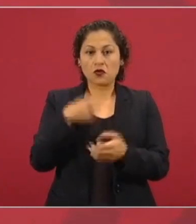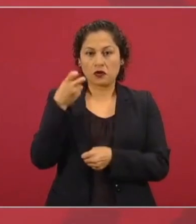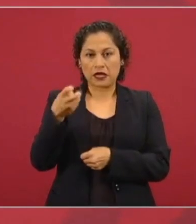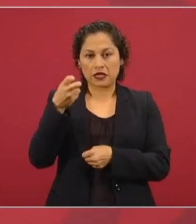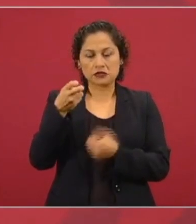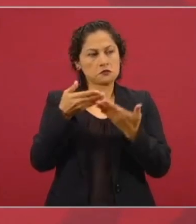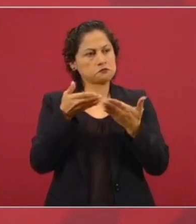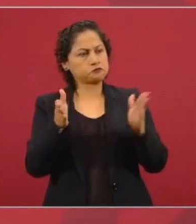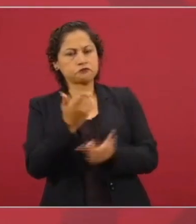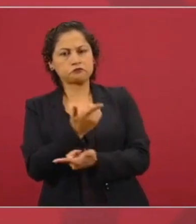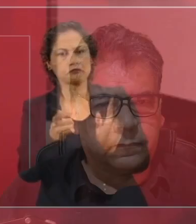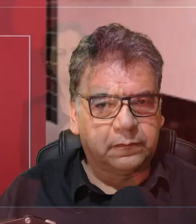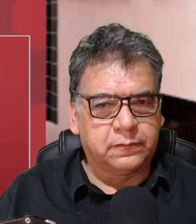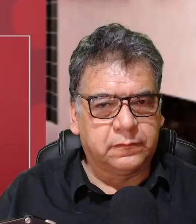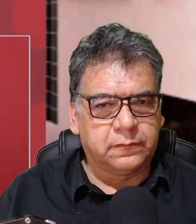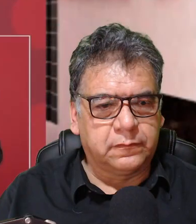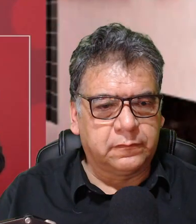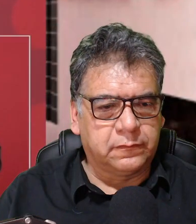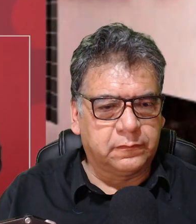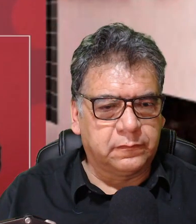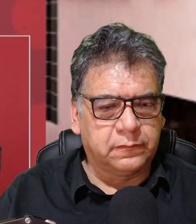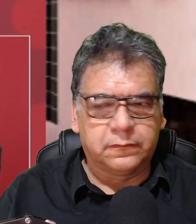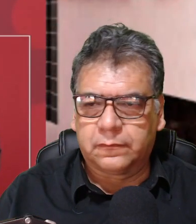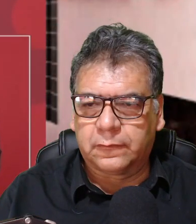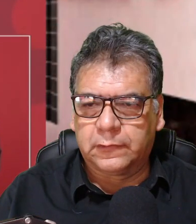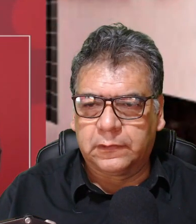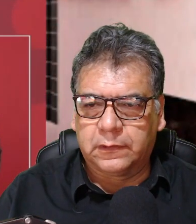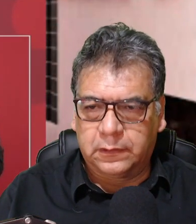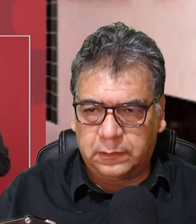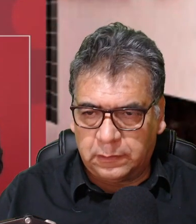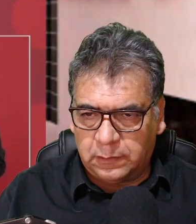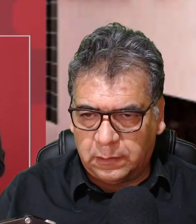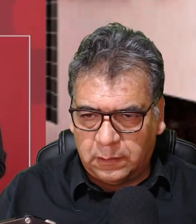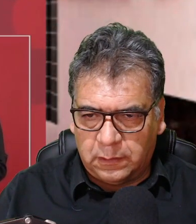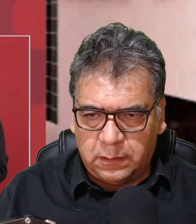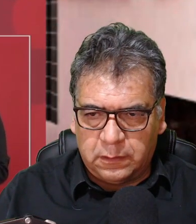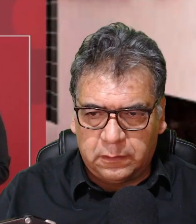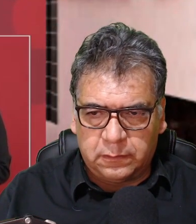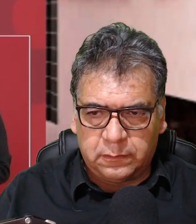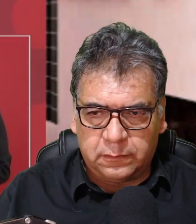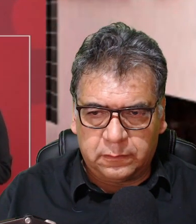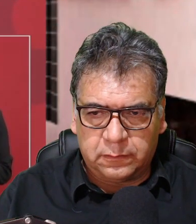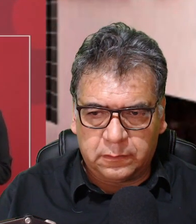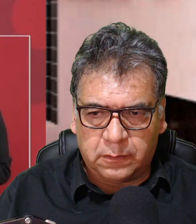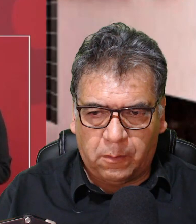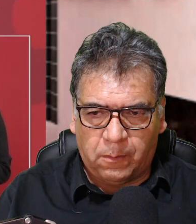que en los últimos gobiernos proliferaron